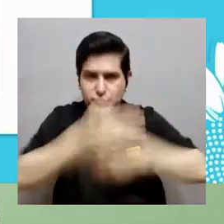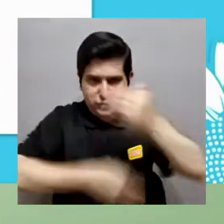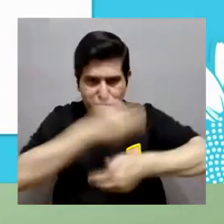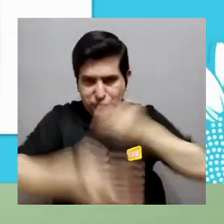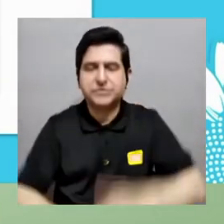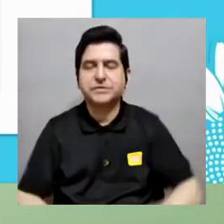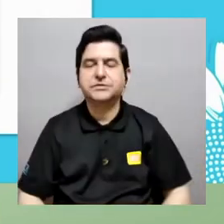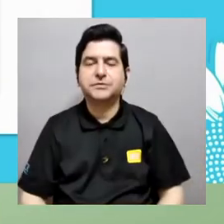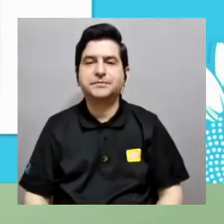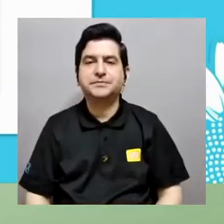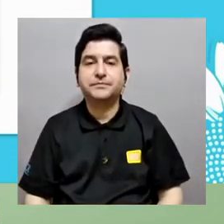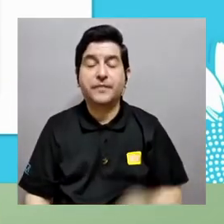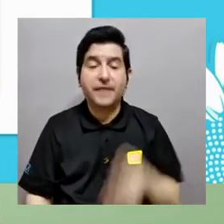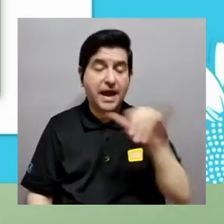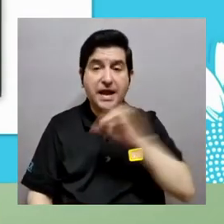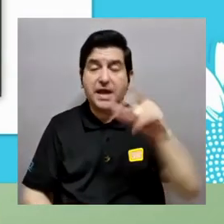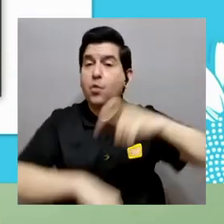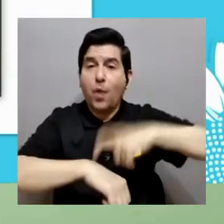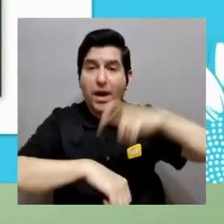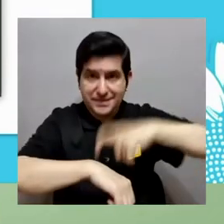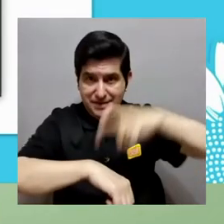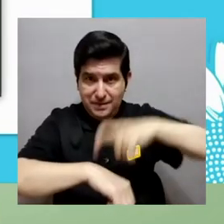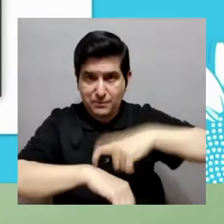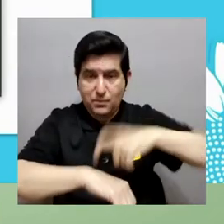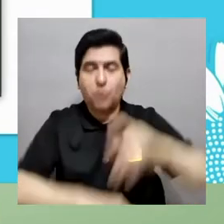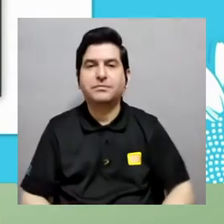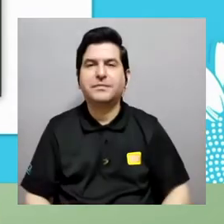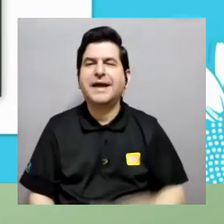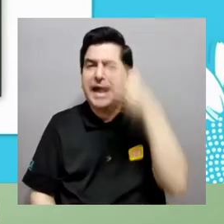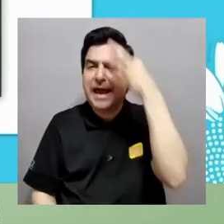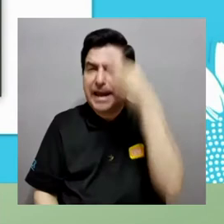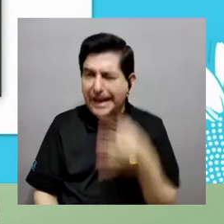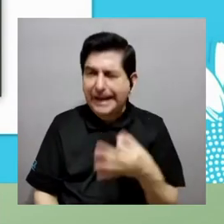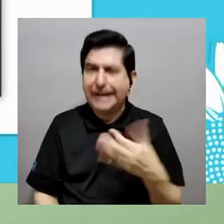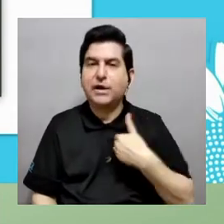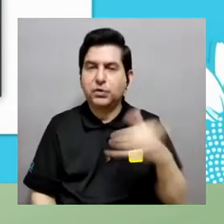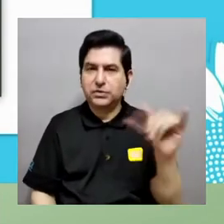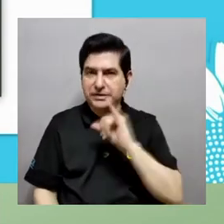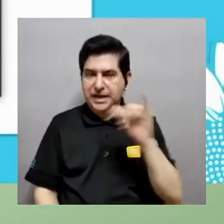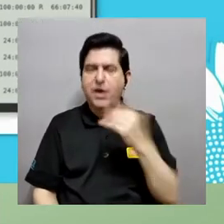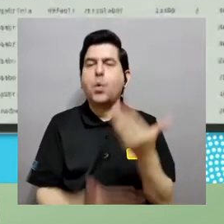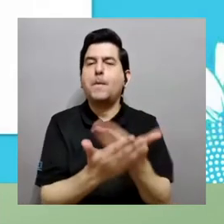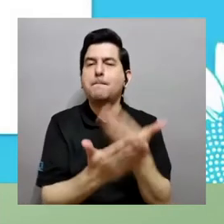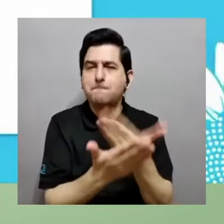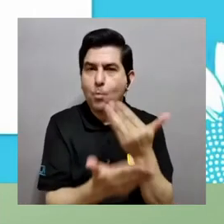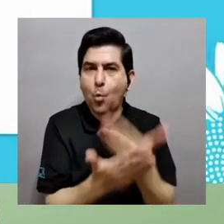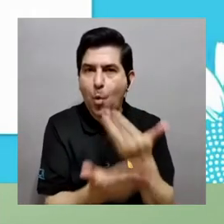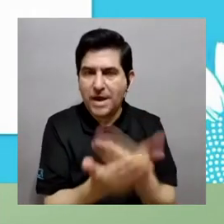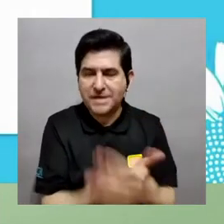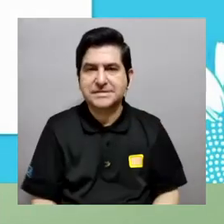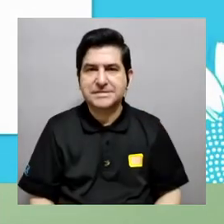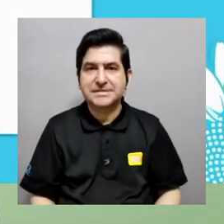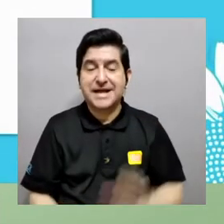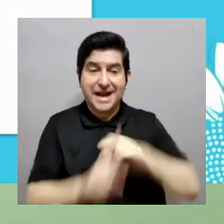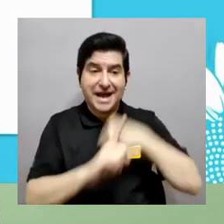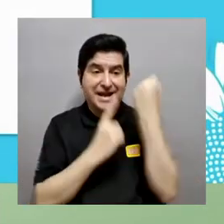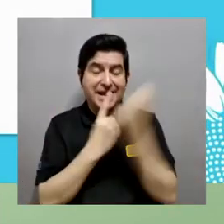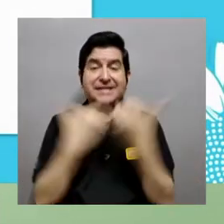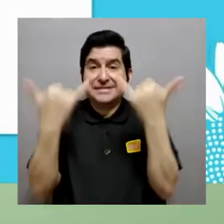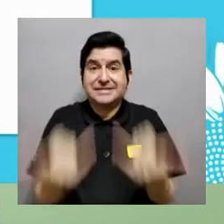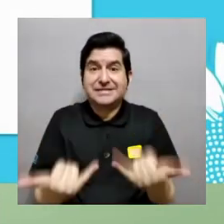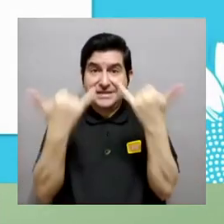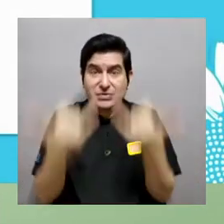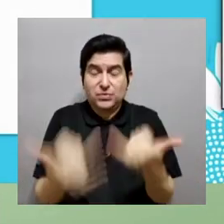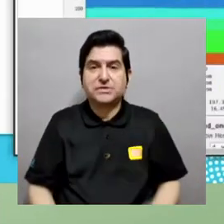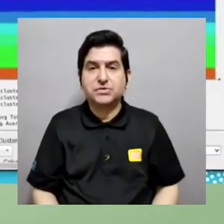20 cores de 20 cores de procesamiento corriendo al mismo tiempo creo que por aquí